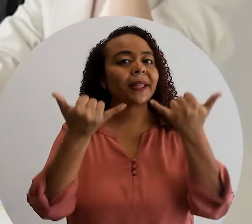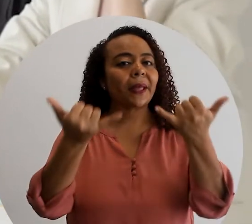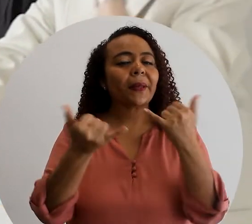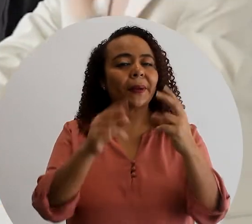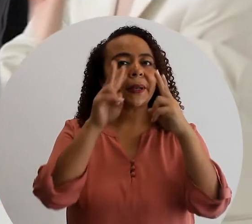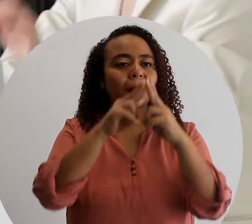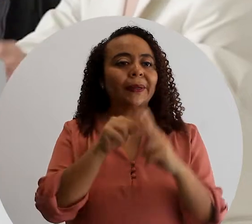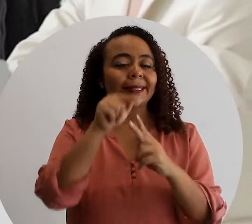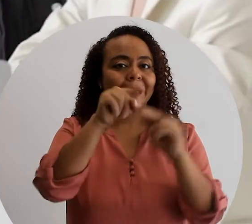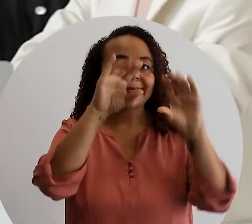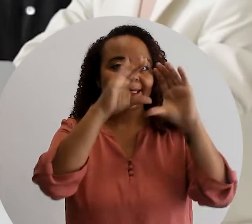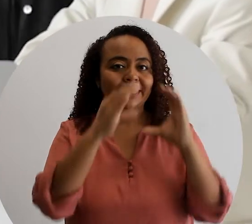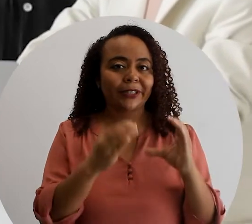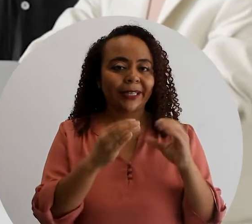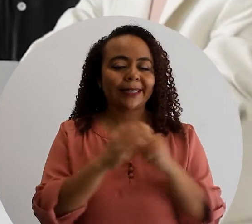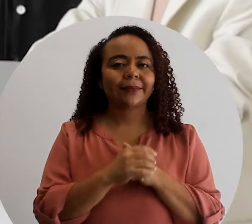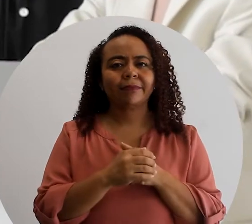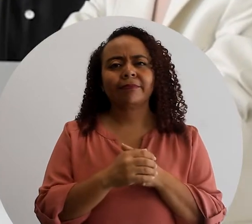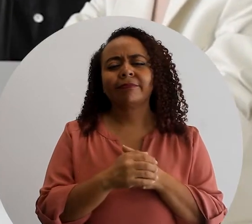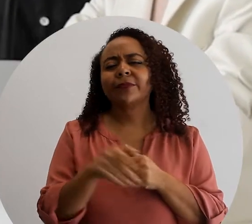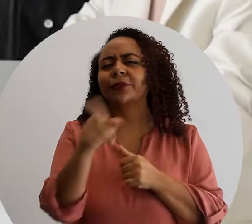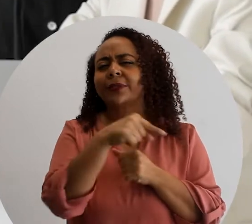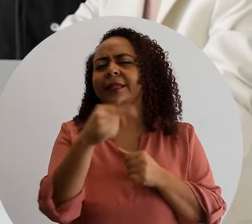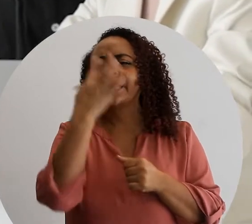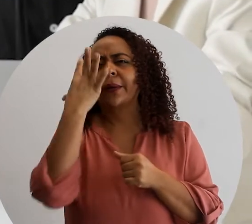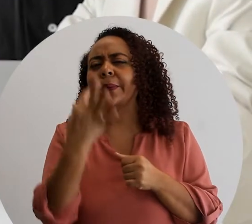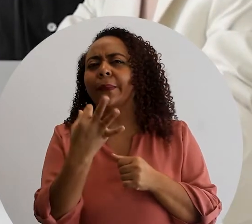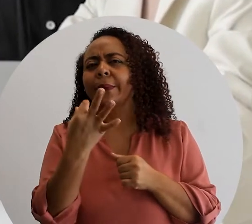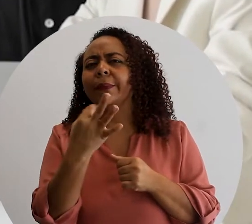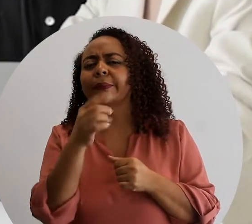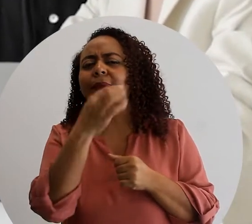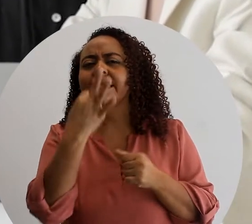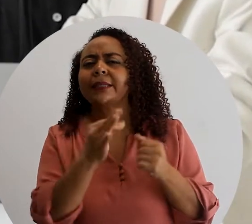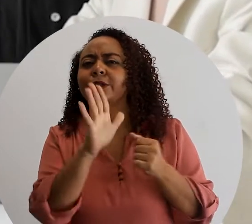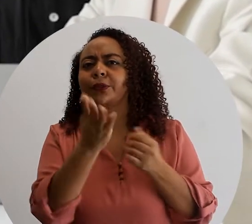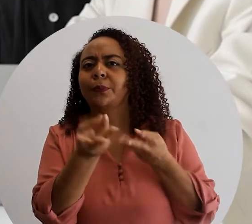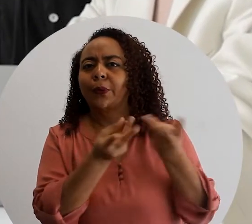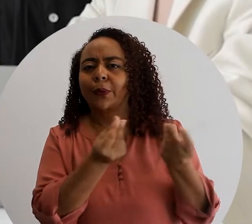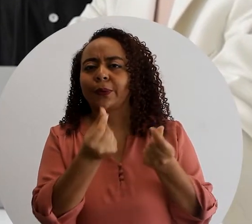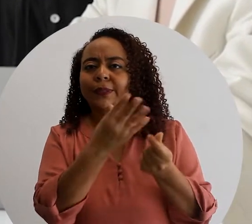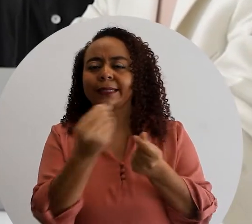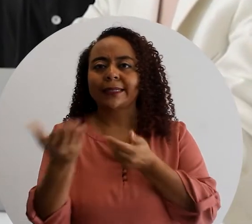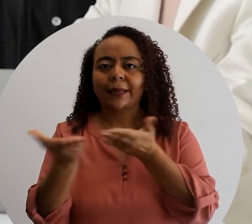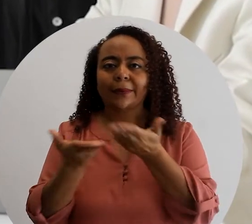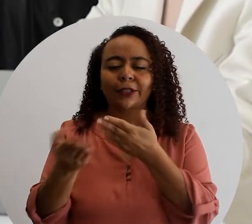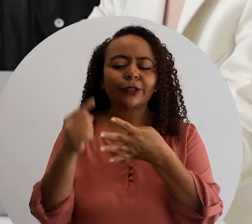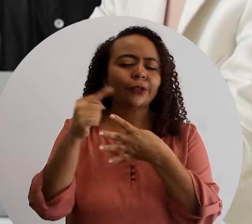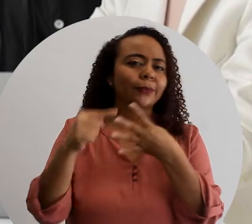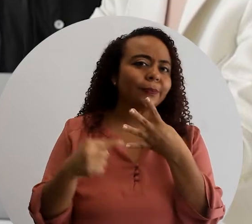Ahora que conocen estas categorías, ¿en cuáles creen que estarían sus productos o servicios?